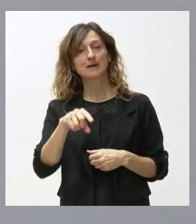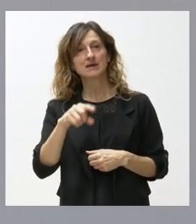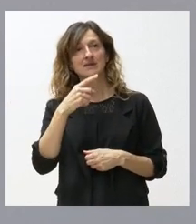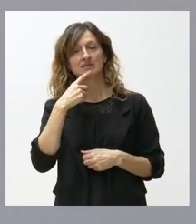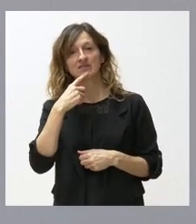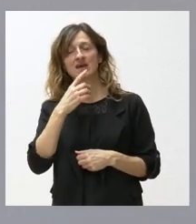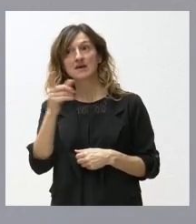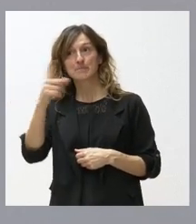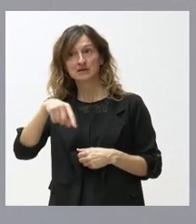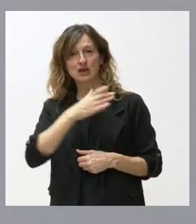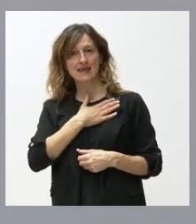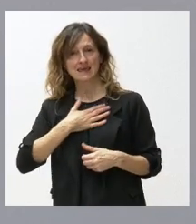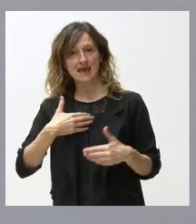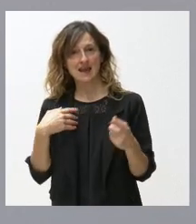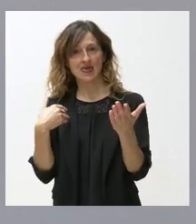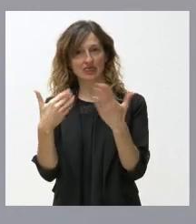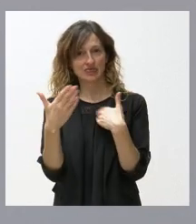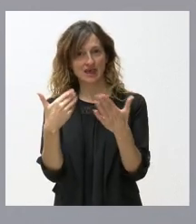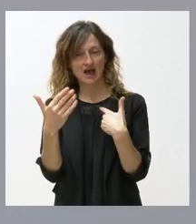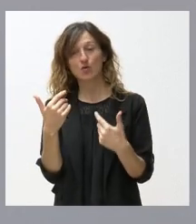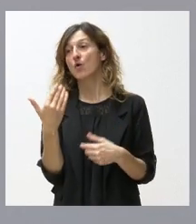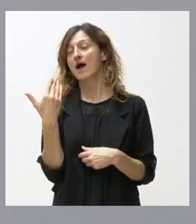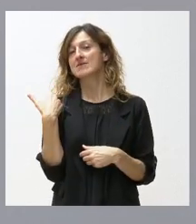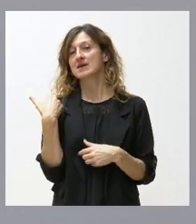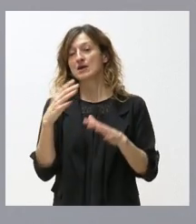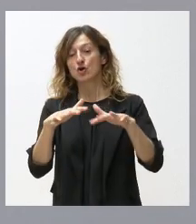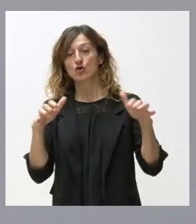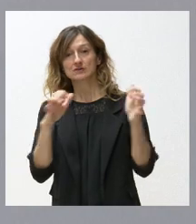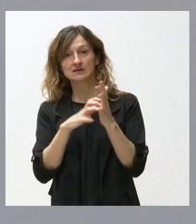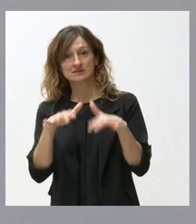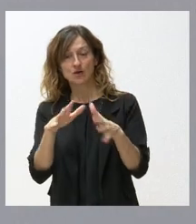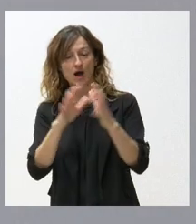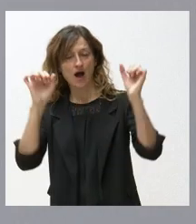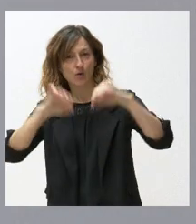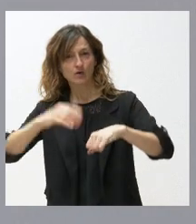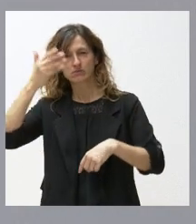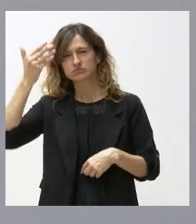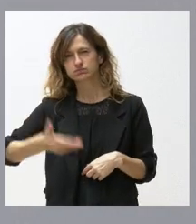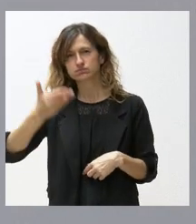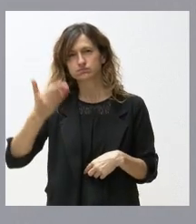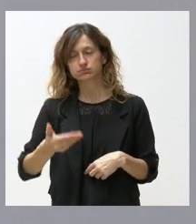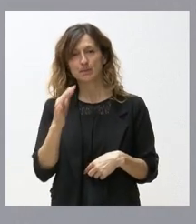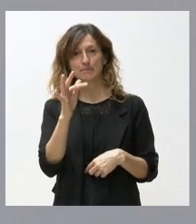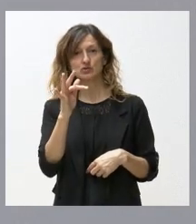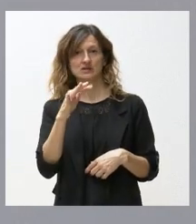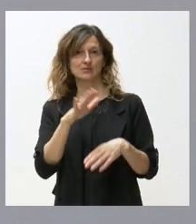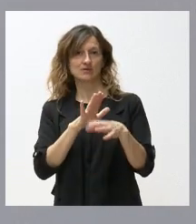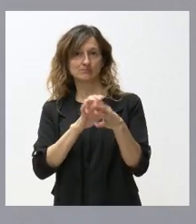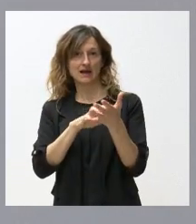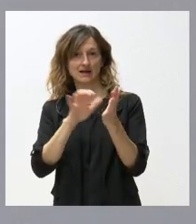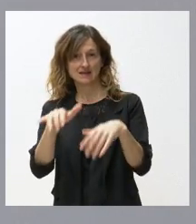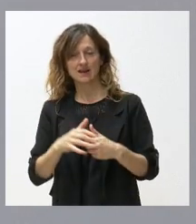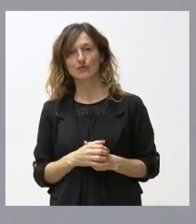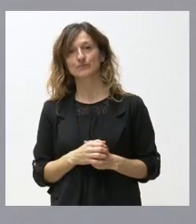de diálogo. Ayer lo vimos que hubo un acuerdo muy importante en las portas de Castilla y León. Es un acuerdo muy positivo para todo Castilla y León y un acuerdo que